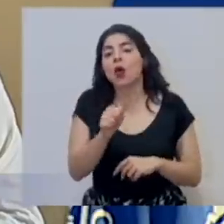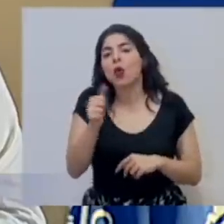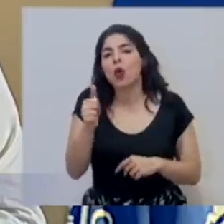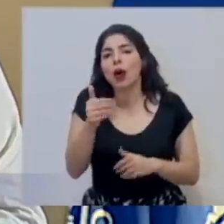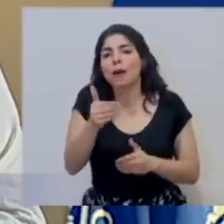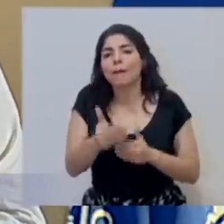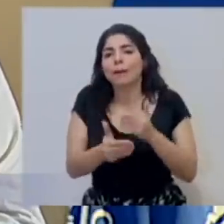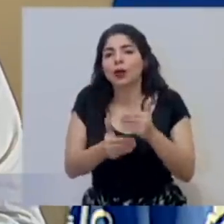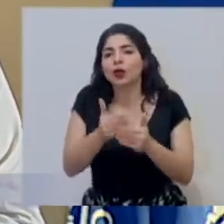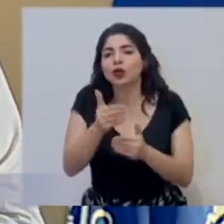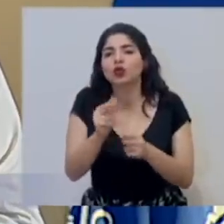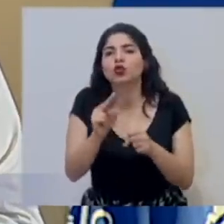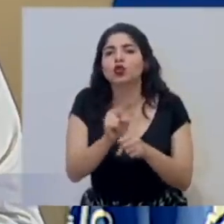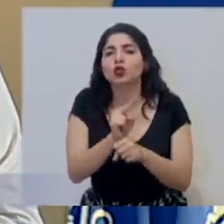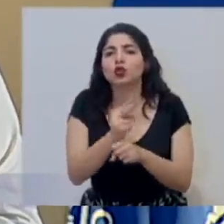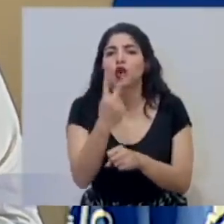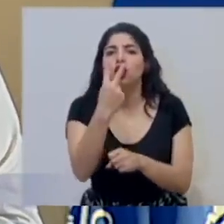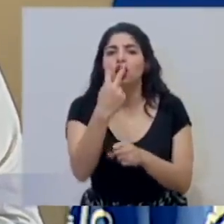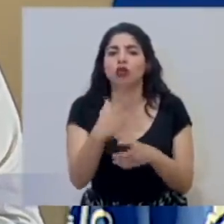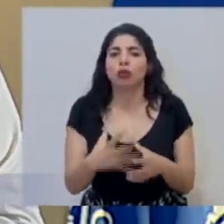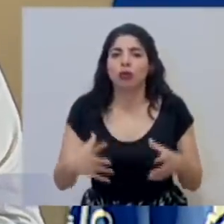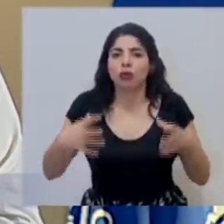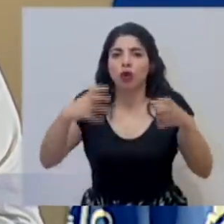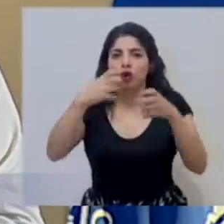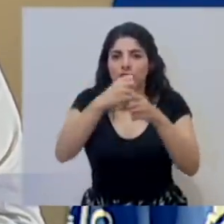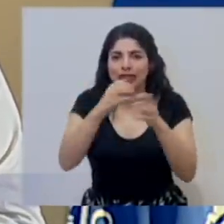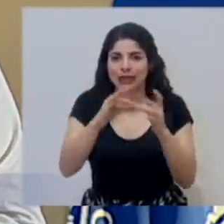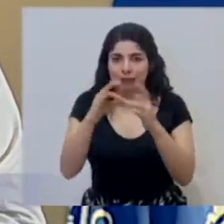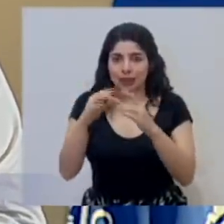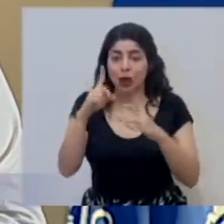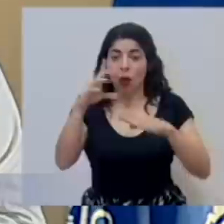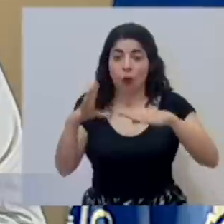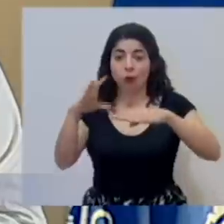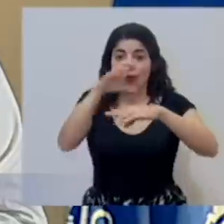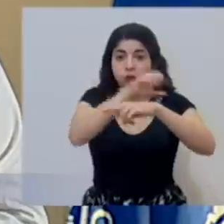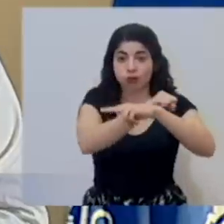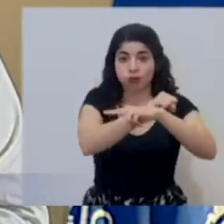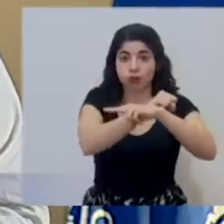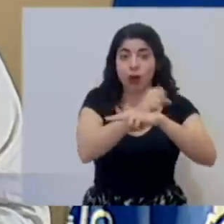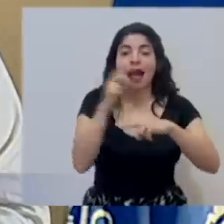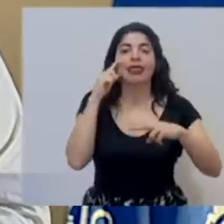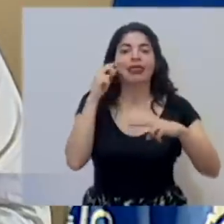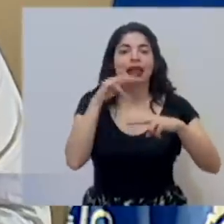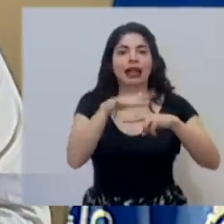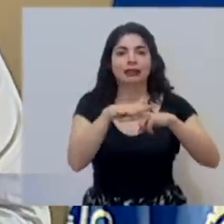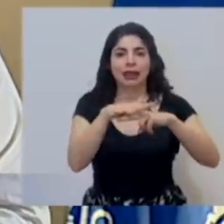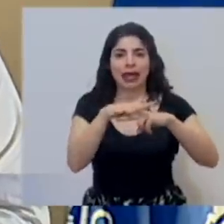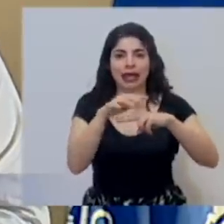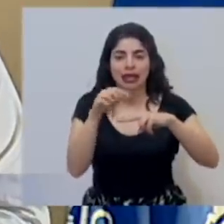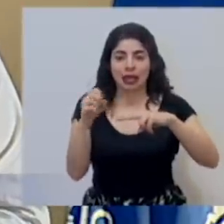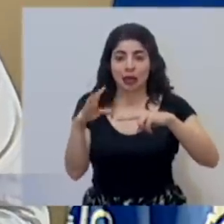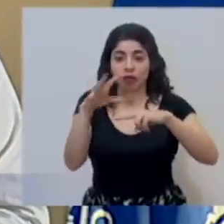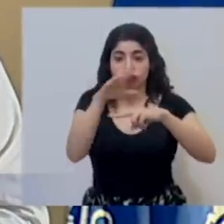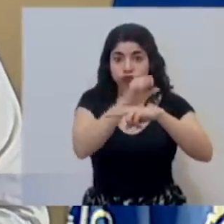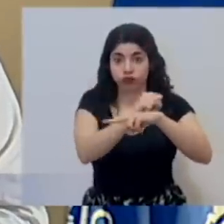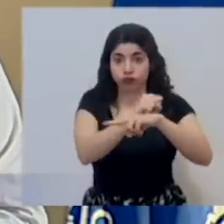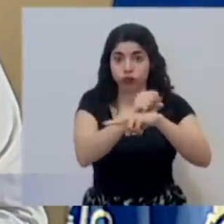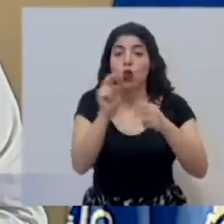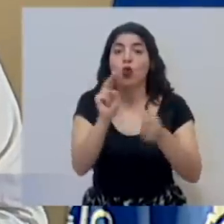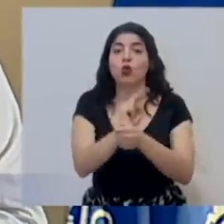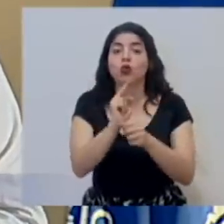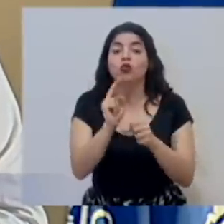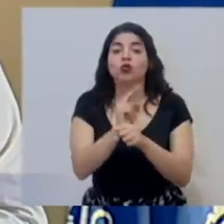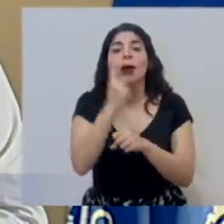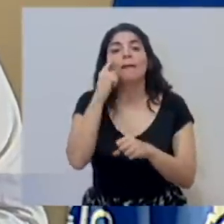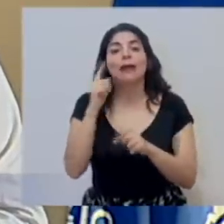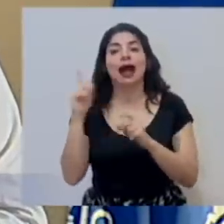en donde se utilizan dos bolsas especiales. Una bolsa transparente, que es la que se va a